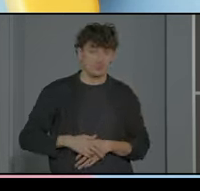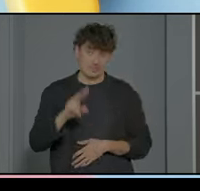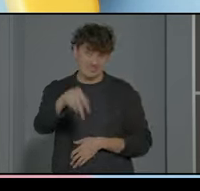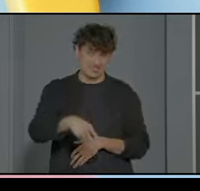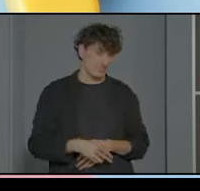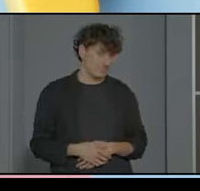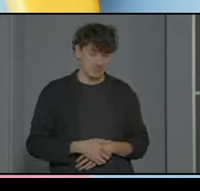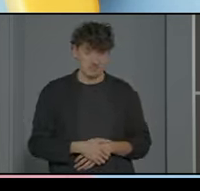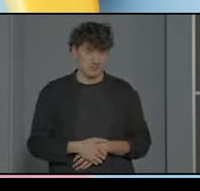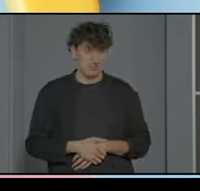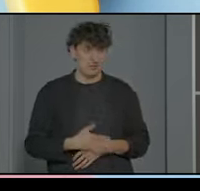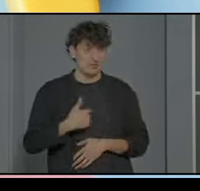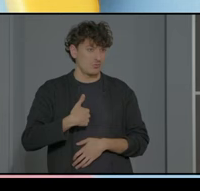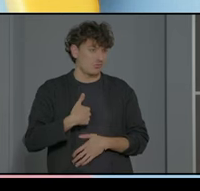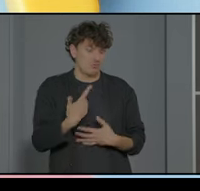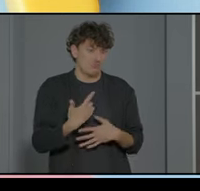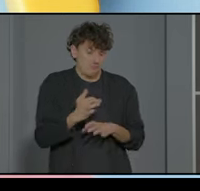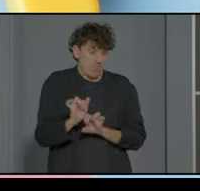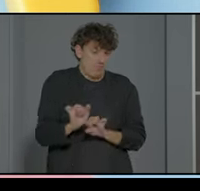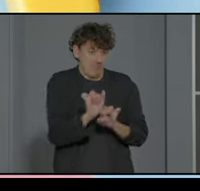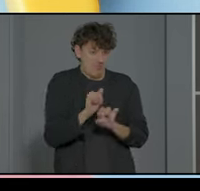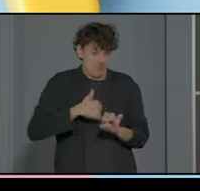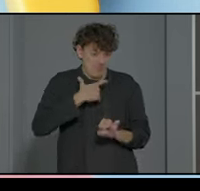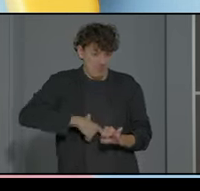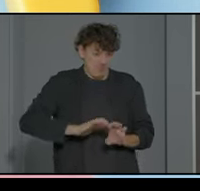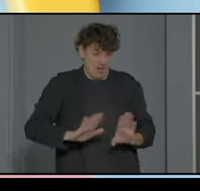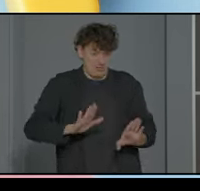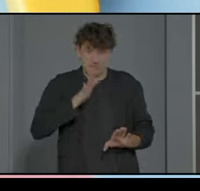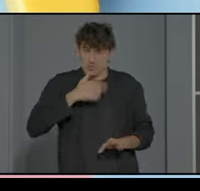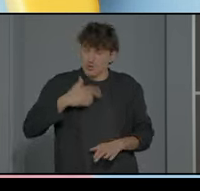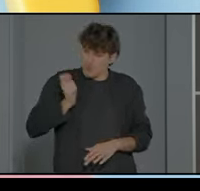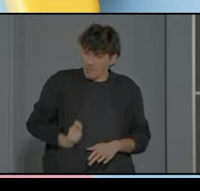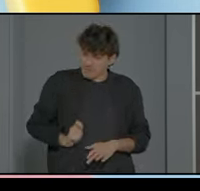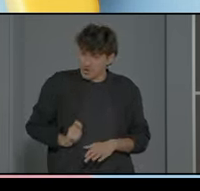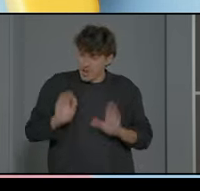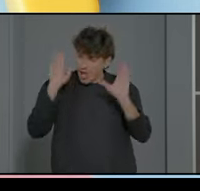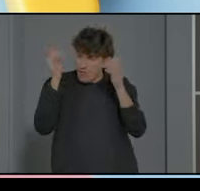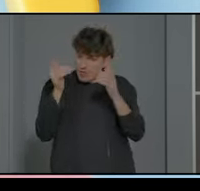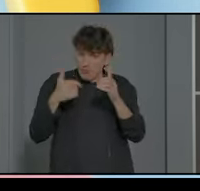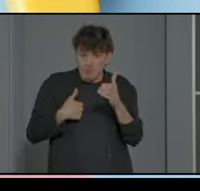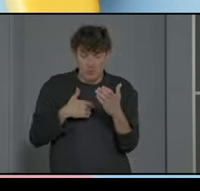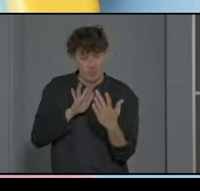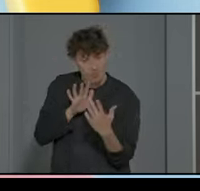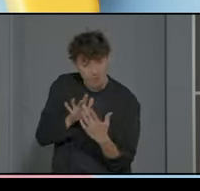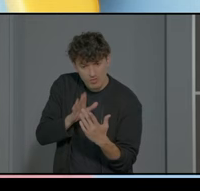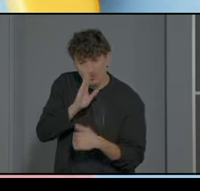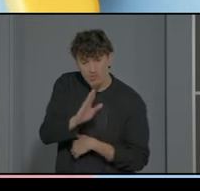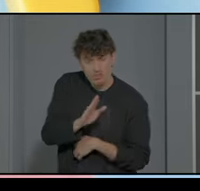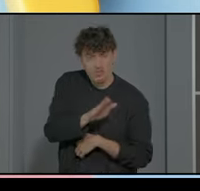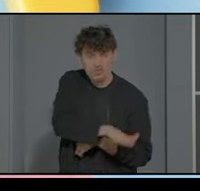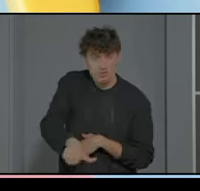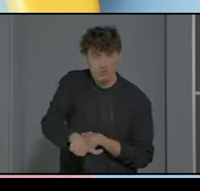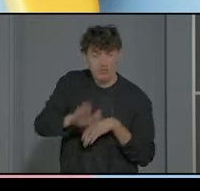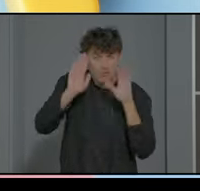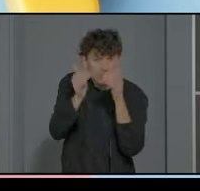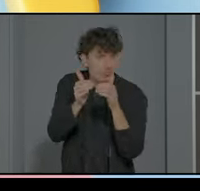simplemente no se trata de que yo lo defienda porque soy el profesional que viene del mundo del autismo y voy a trabajar con estos pequeños el